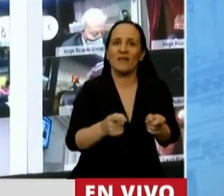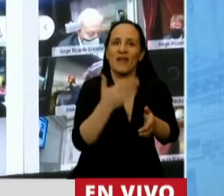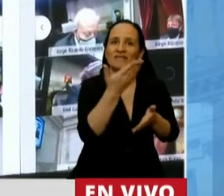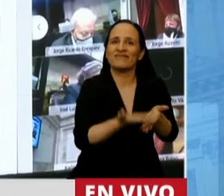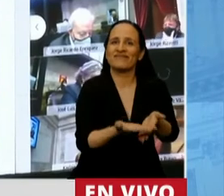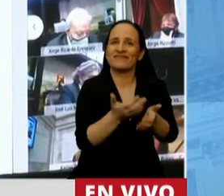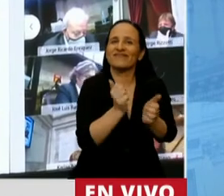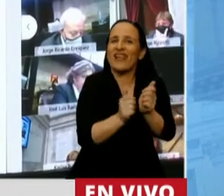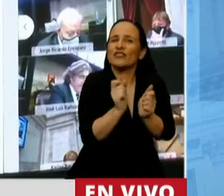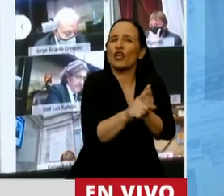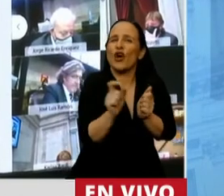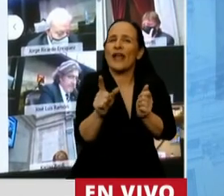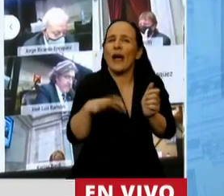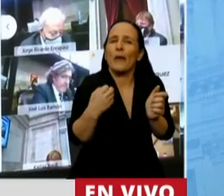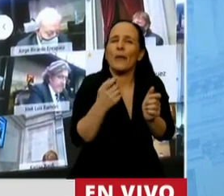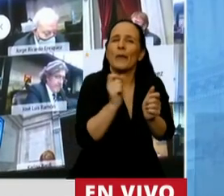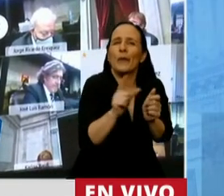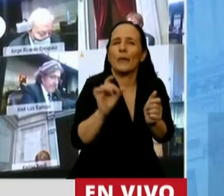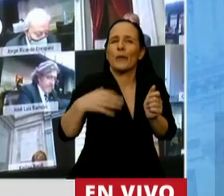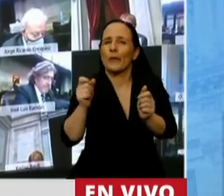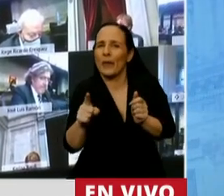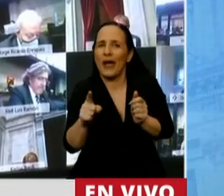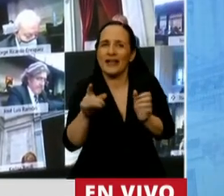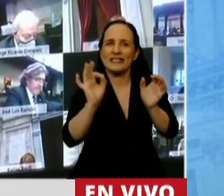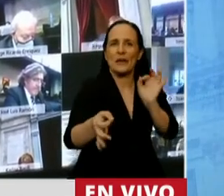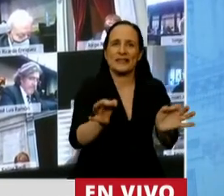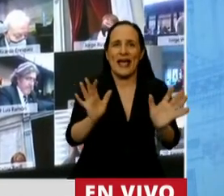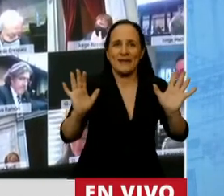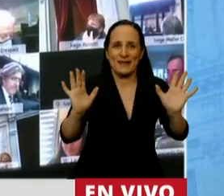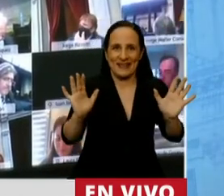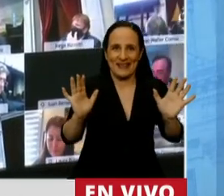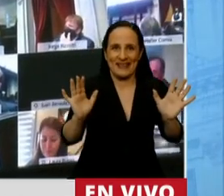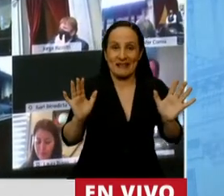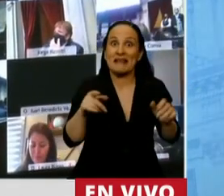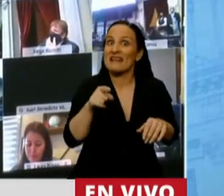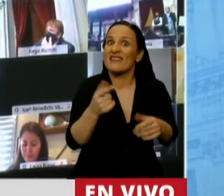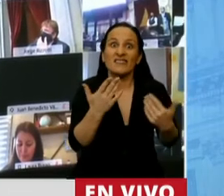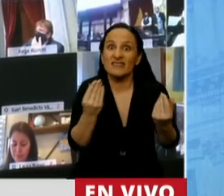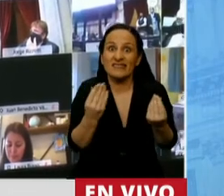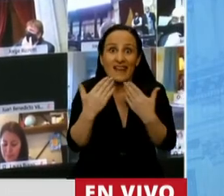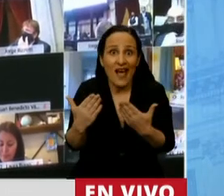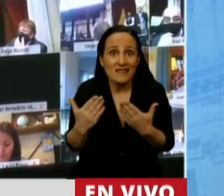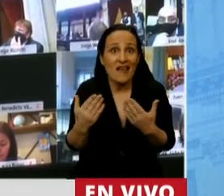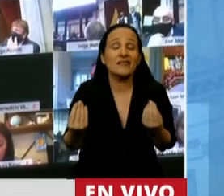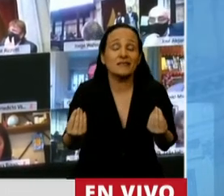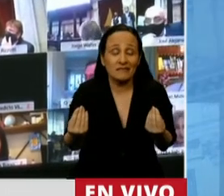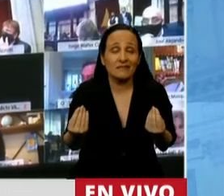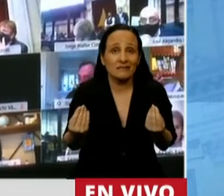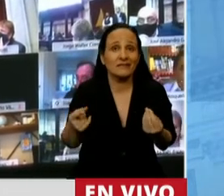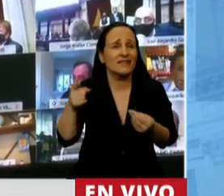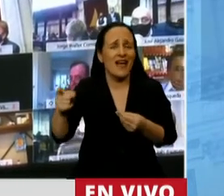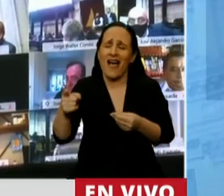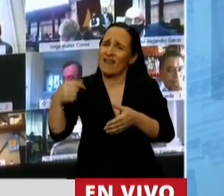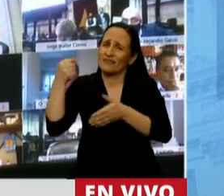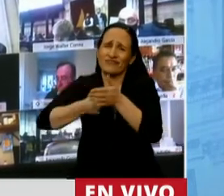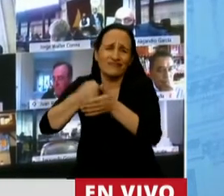recuperaron su nombre, supieron su historia. Y eso se hizo con la fuerza y la militancia